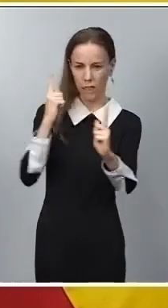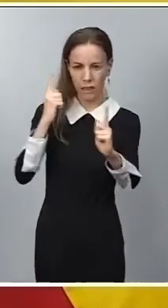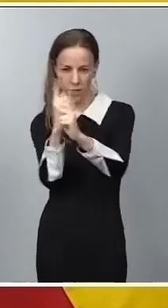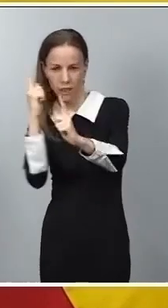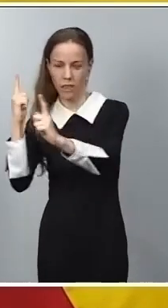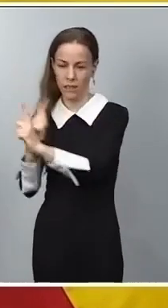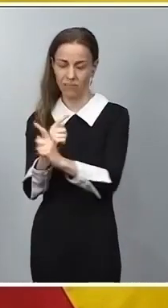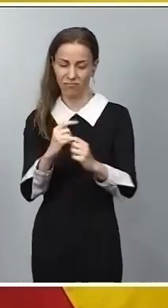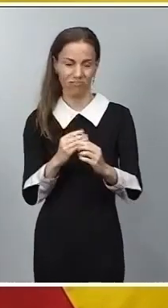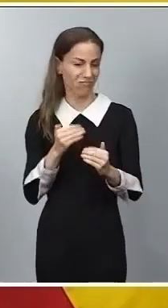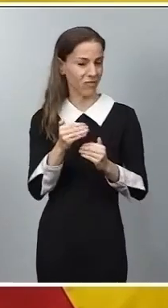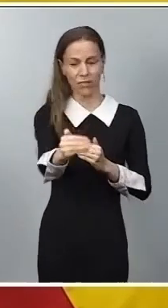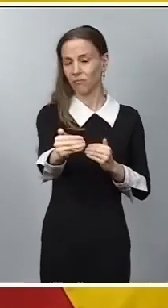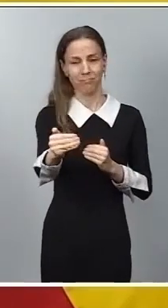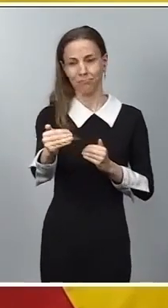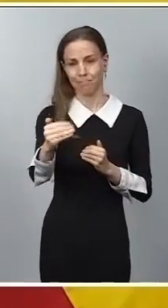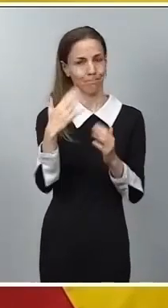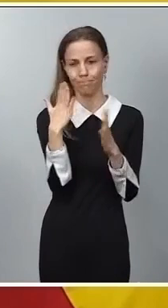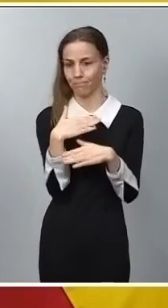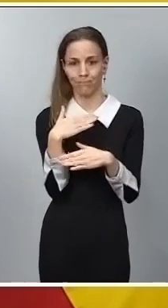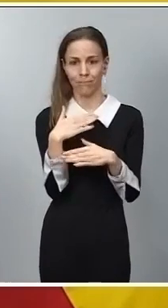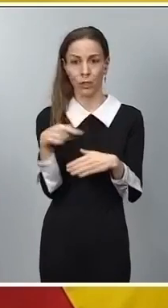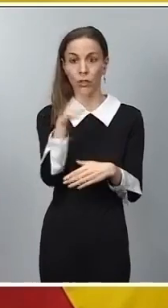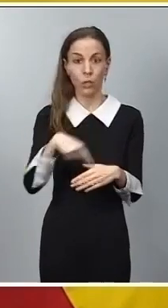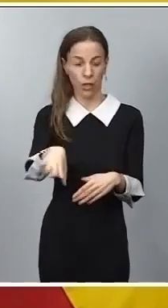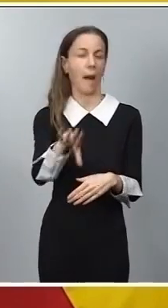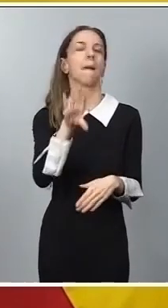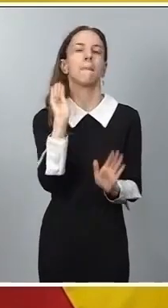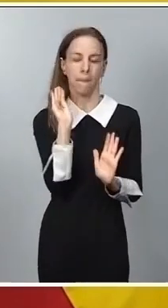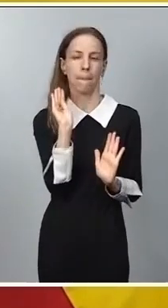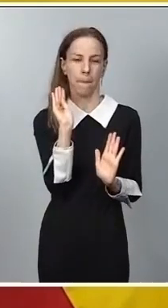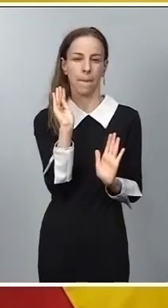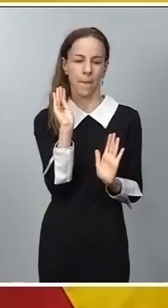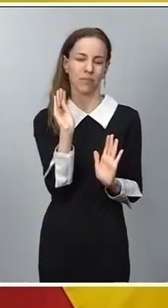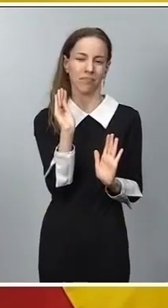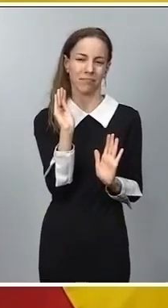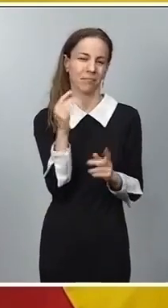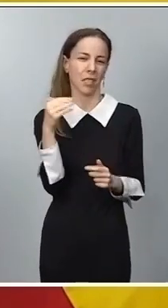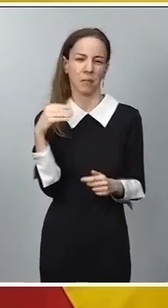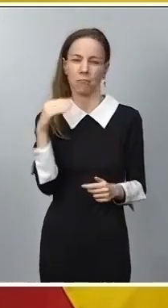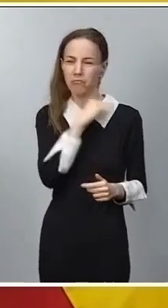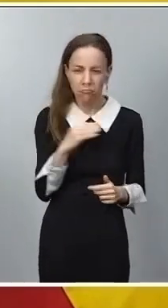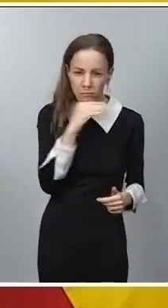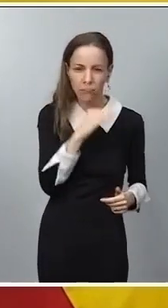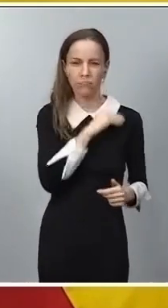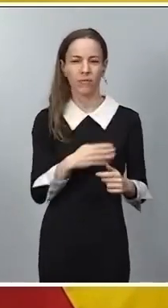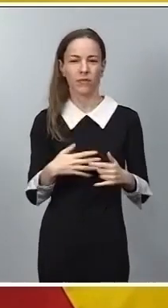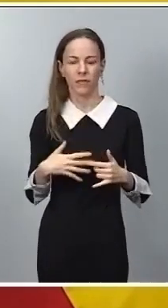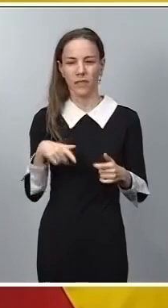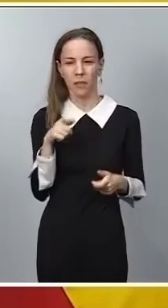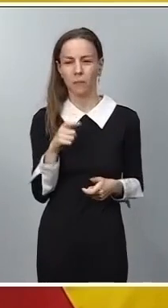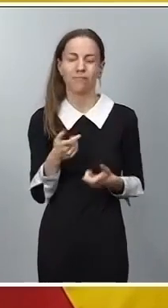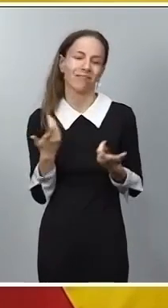no le lleva a ningún camino. Nosotros podemos entender el pataleo, la frustración y los